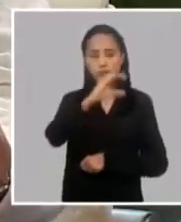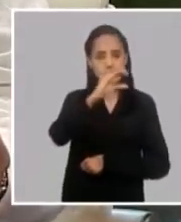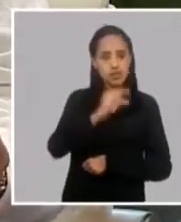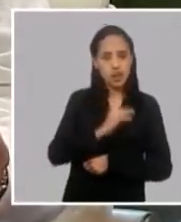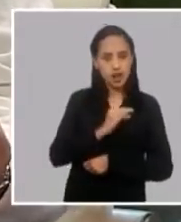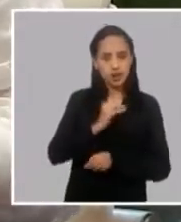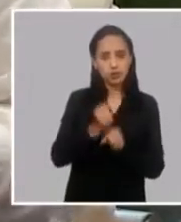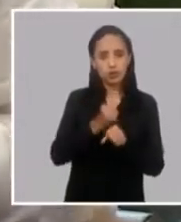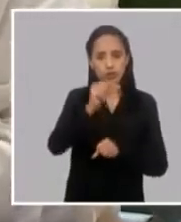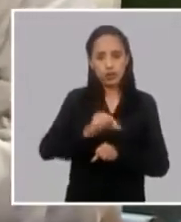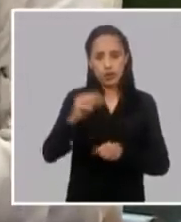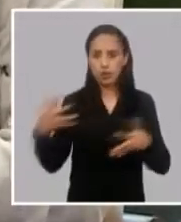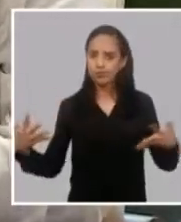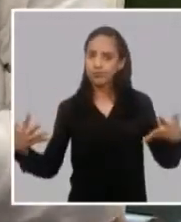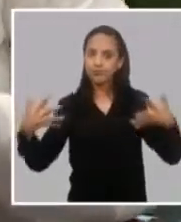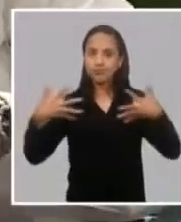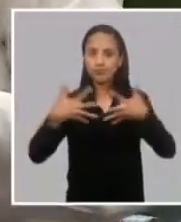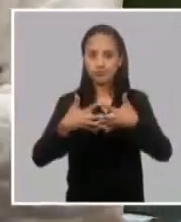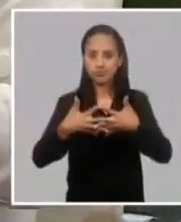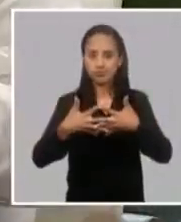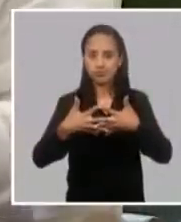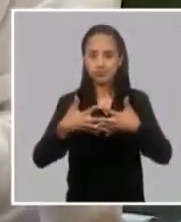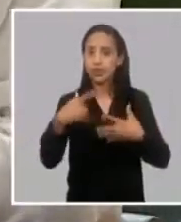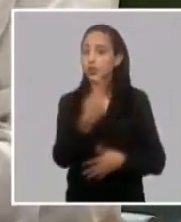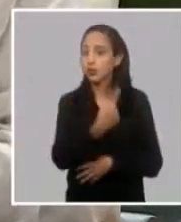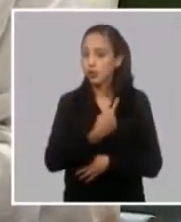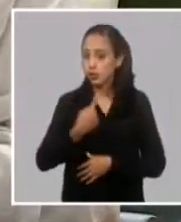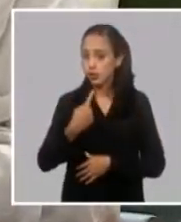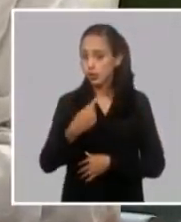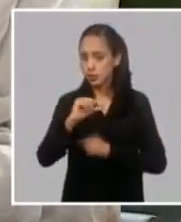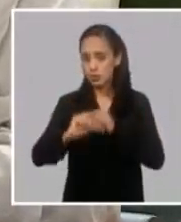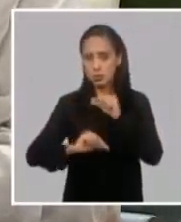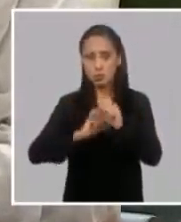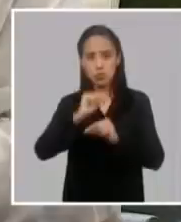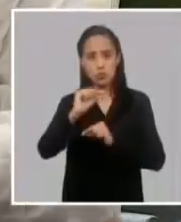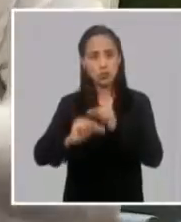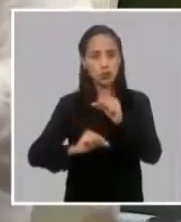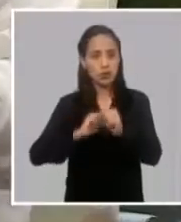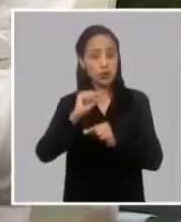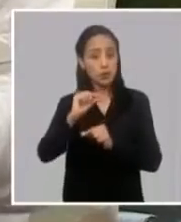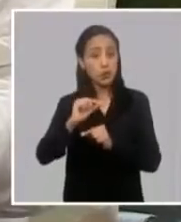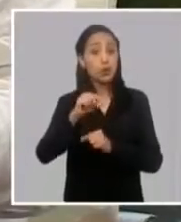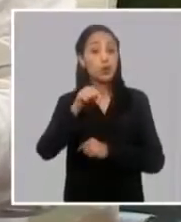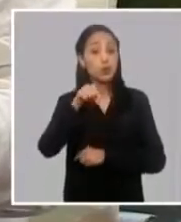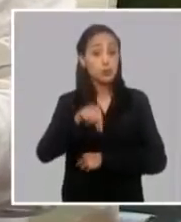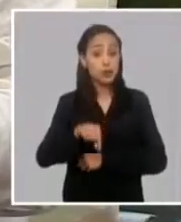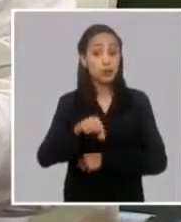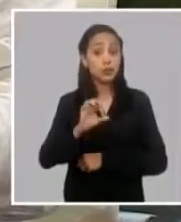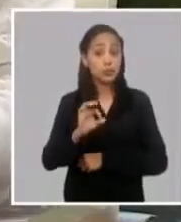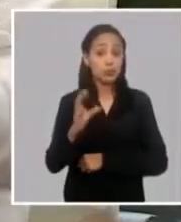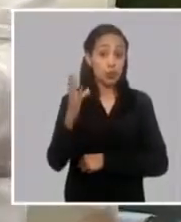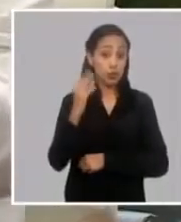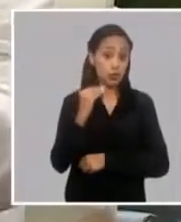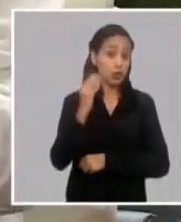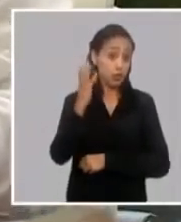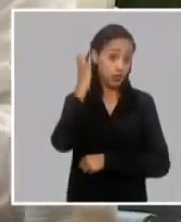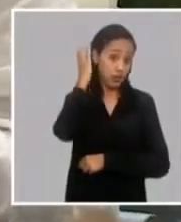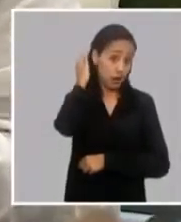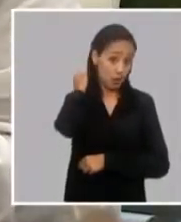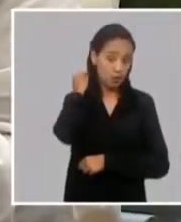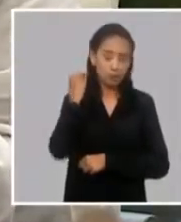salario percibido por los trabajadores entonces hemos venido avanzando a tono con este mismo señalamiento de nuestro general de ejército